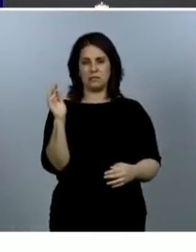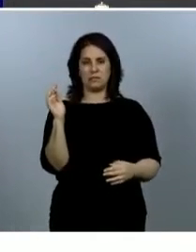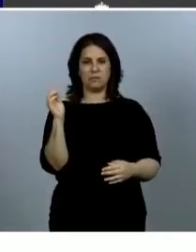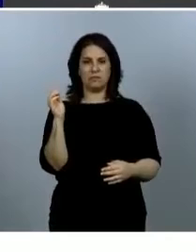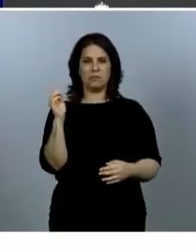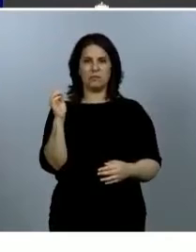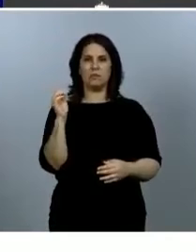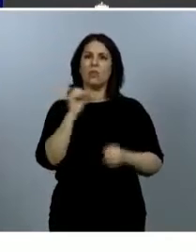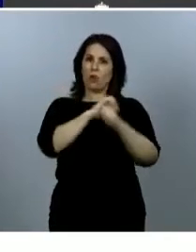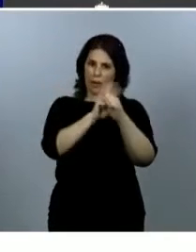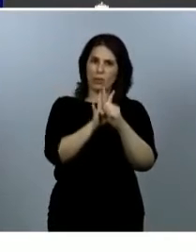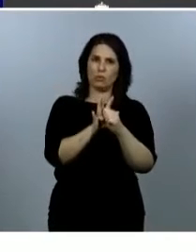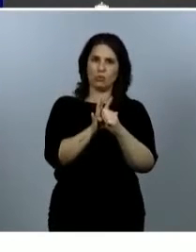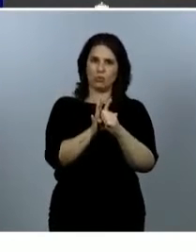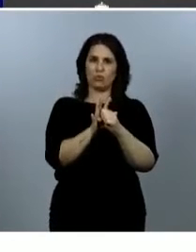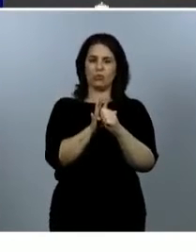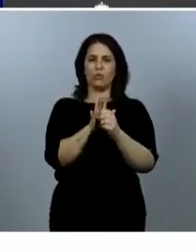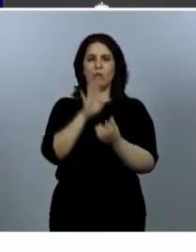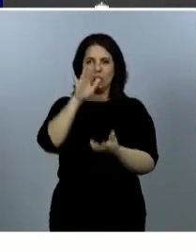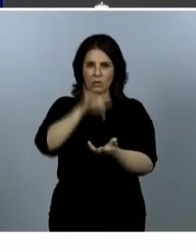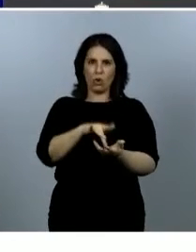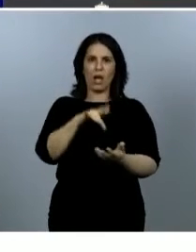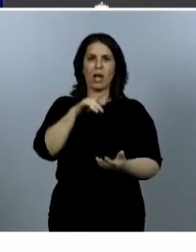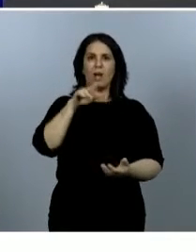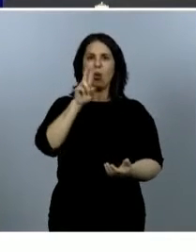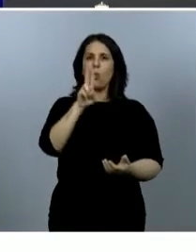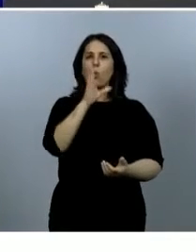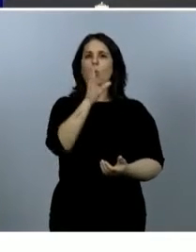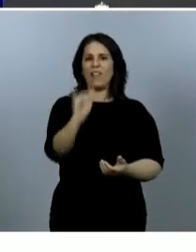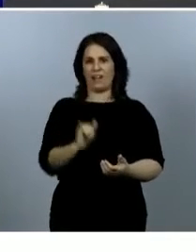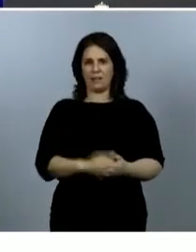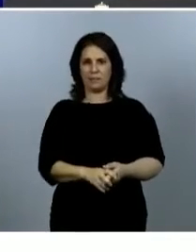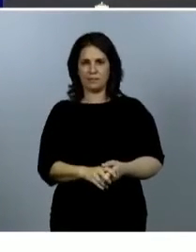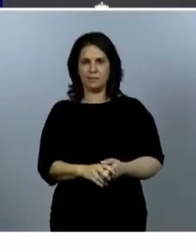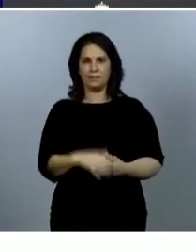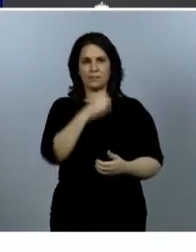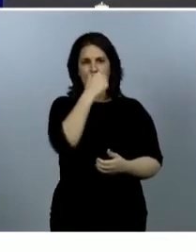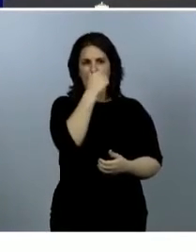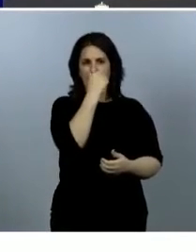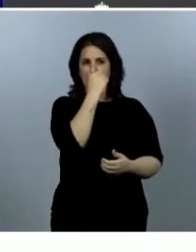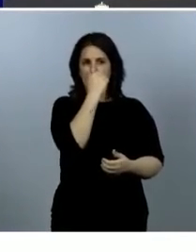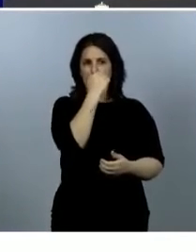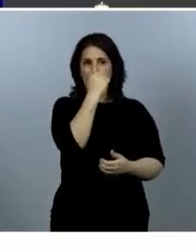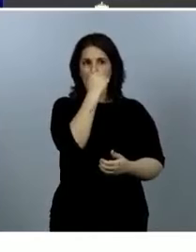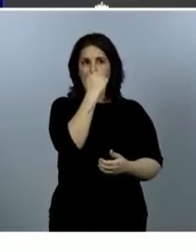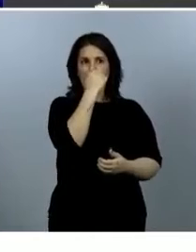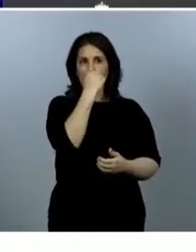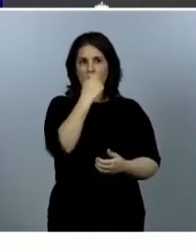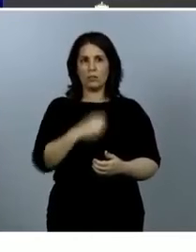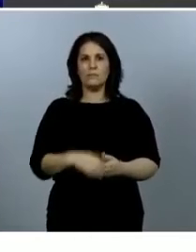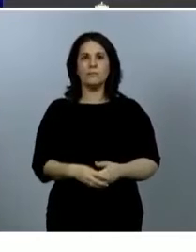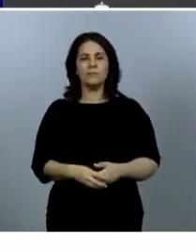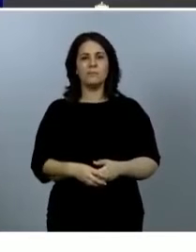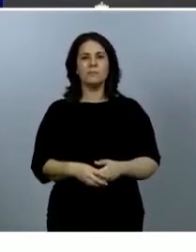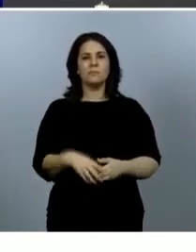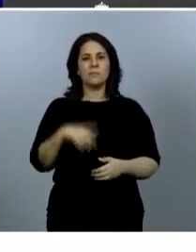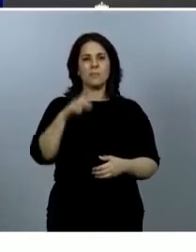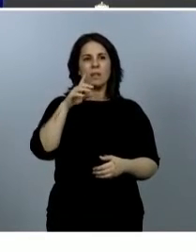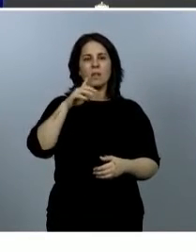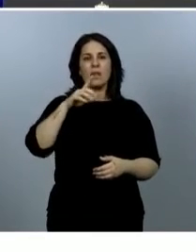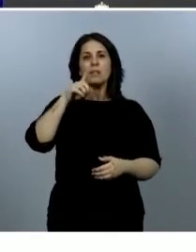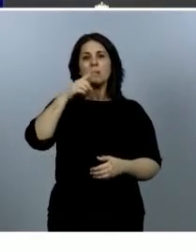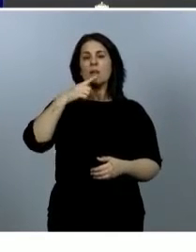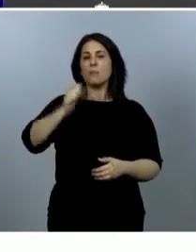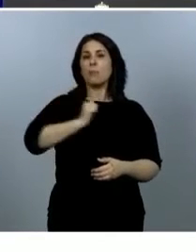coronavirus ingresados en unidades de cuidados intensivos. Lo que nos pone una situación muy buena, tanto para responder ante posibles